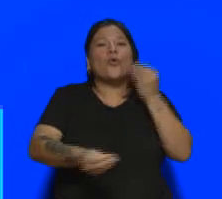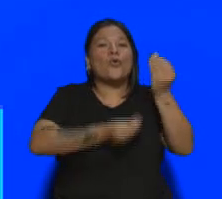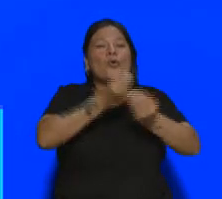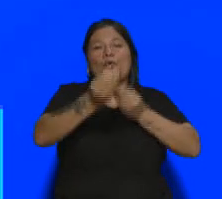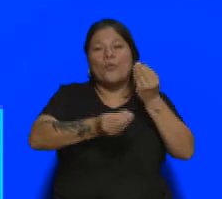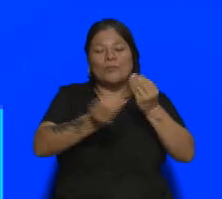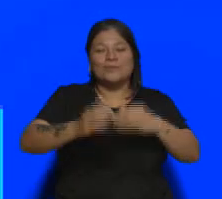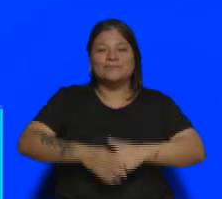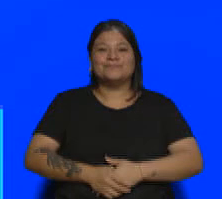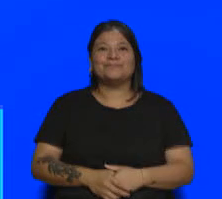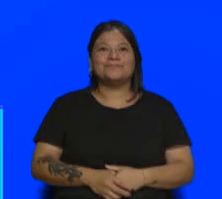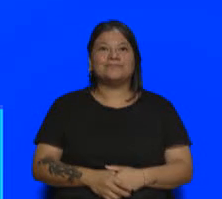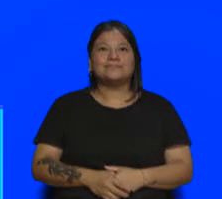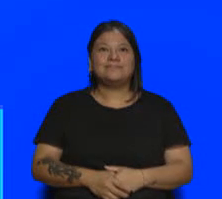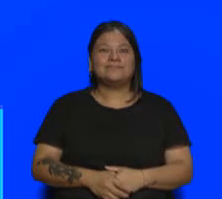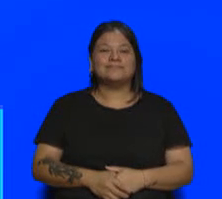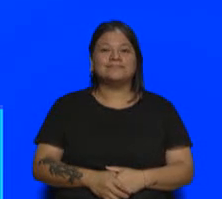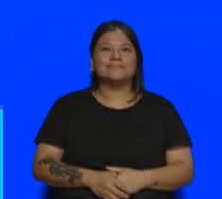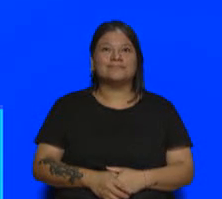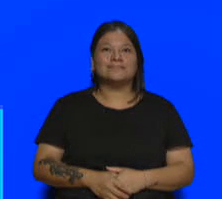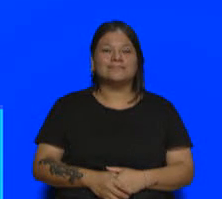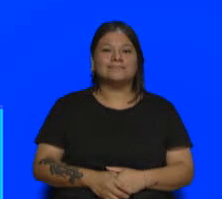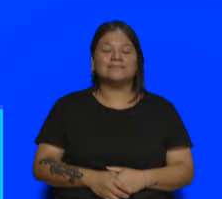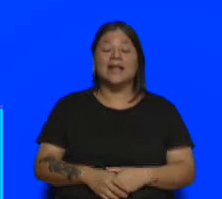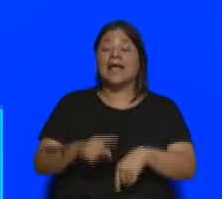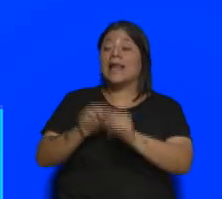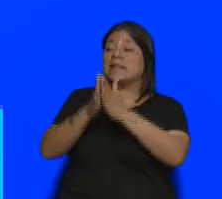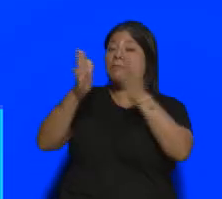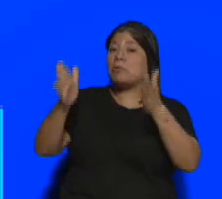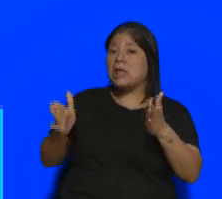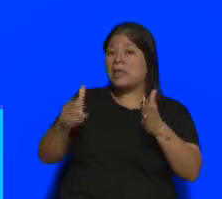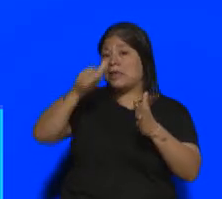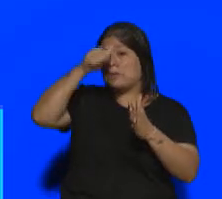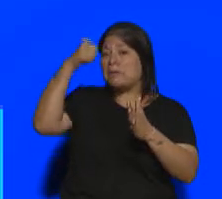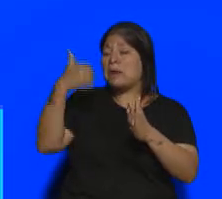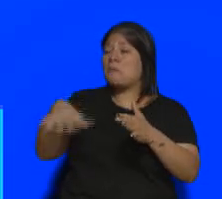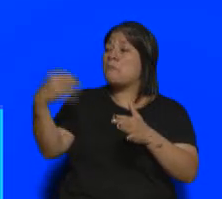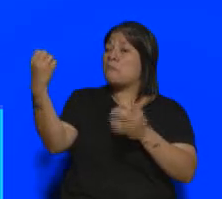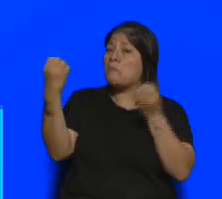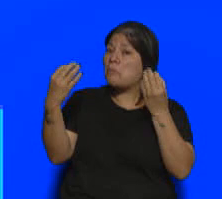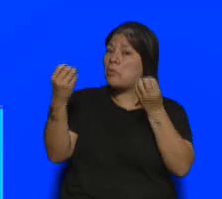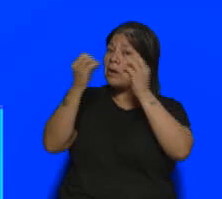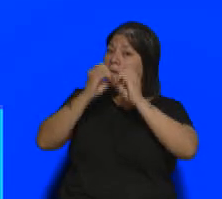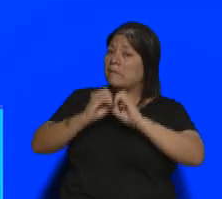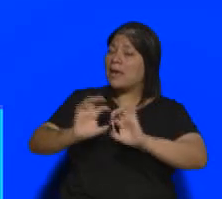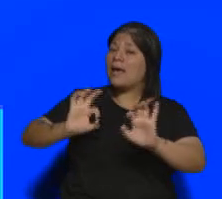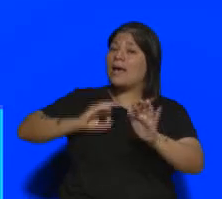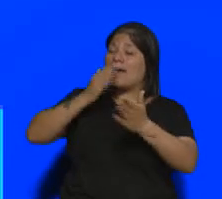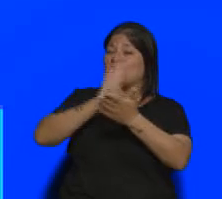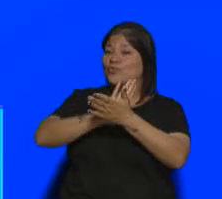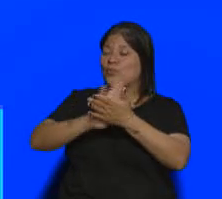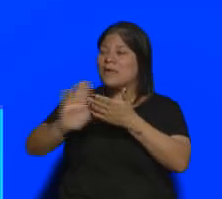¿Cómo arrancó la temporada, Valeria? La temporada muy bien. Hemos comenzado con este año nuevo, entre